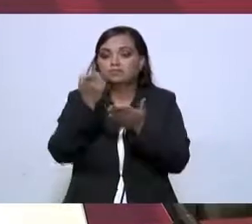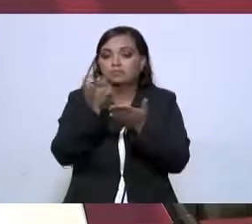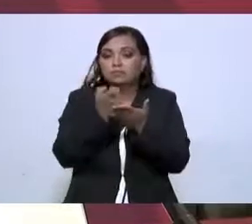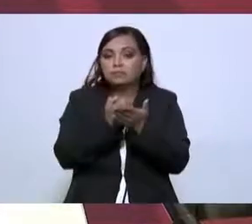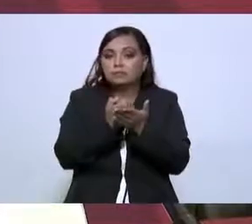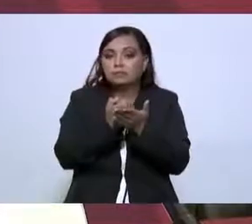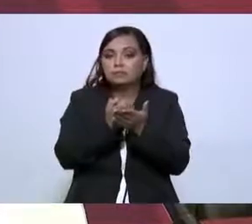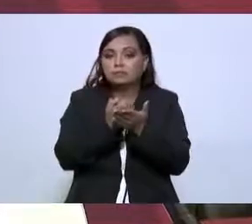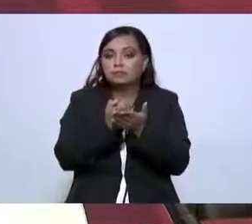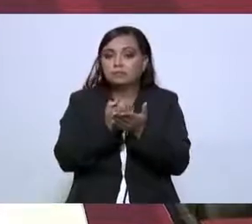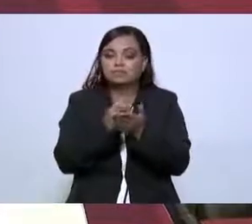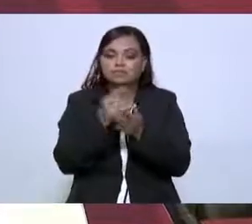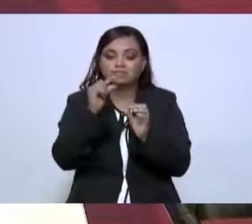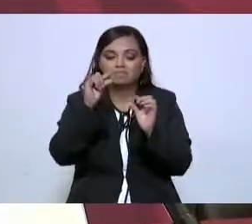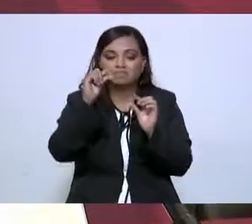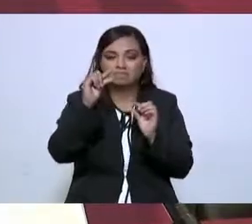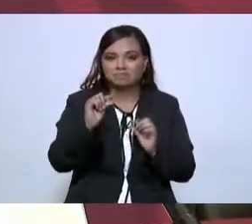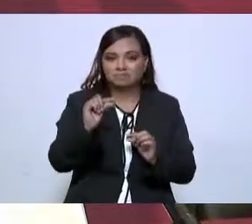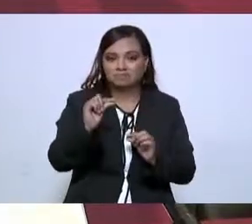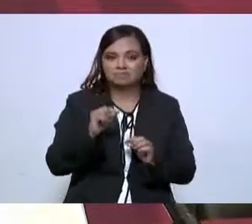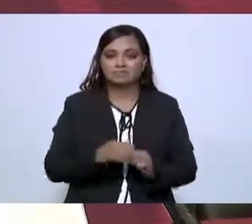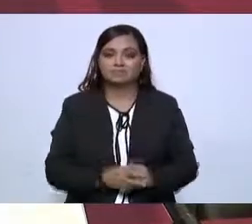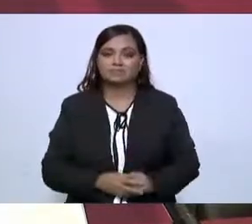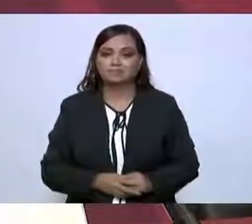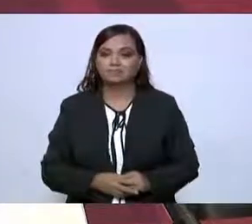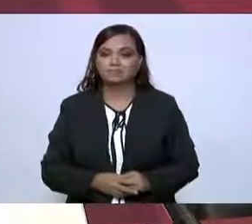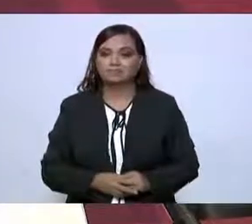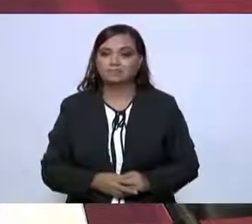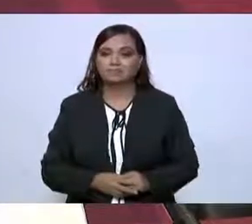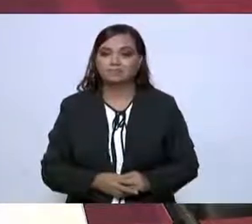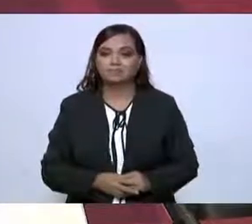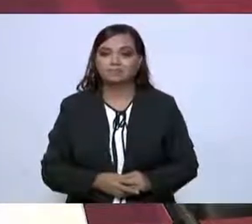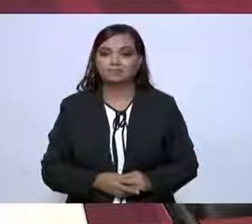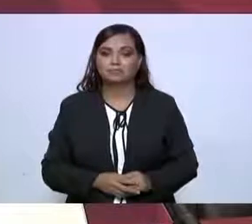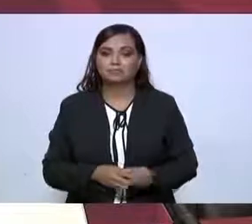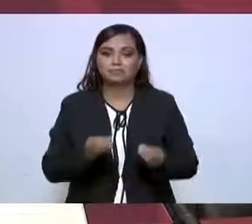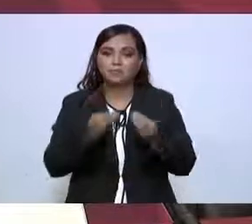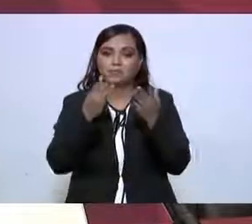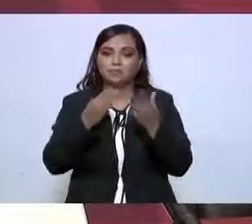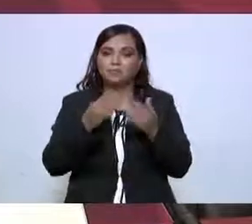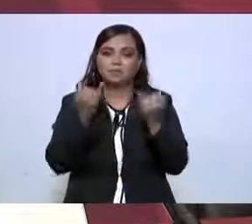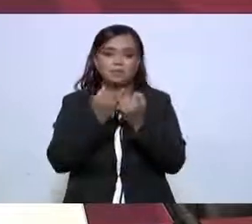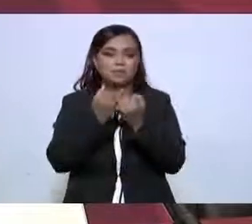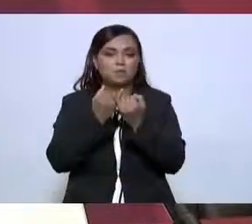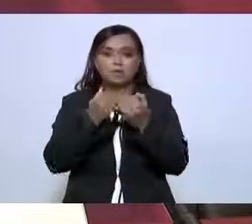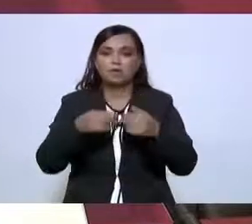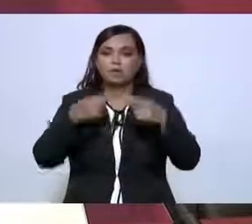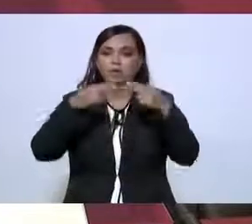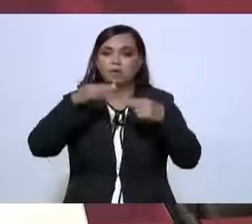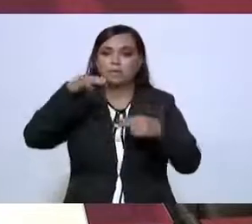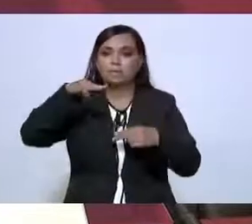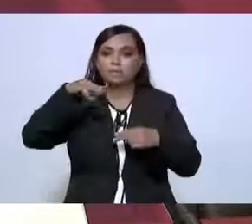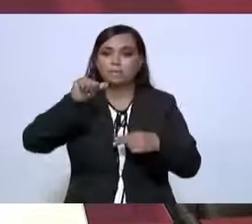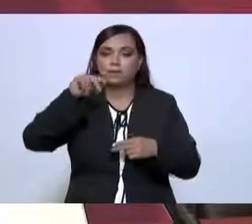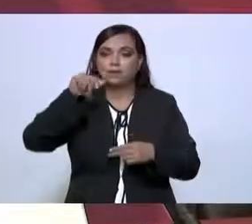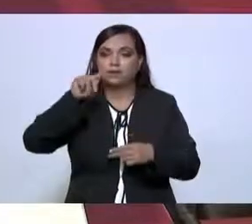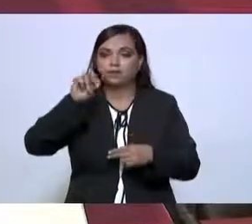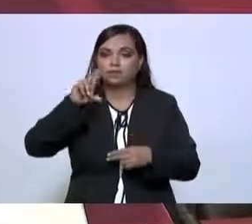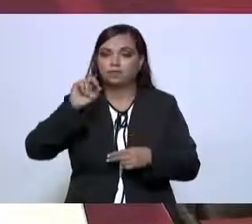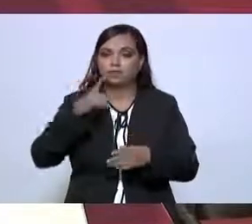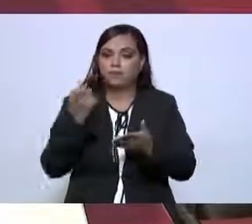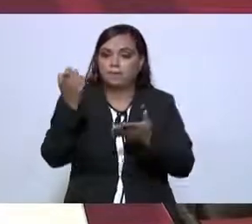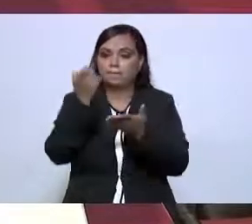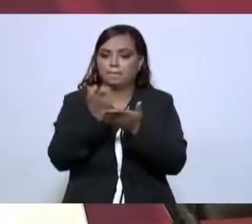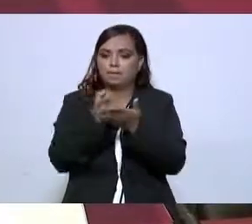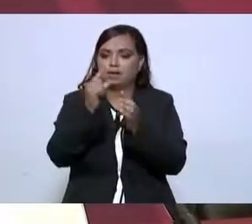muy bajo, o sea, sí, muchas maquiladoras, pero pagando salarios